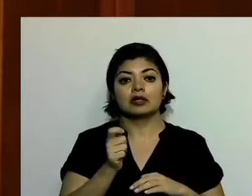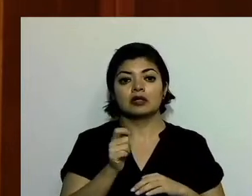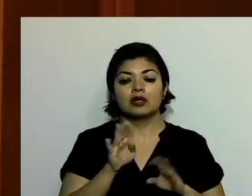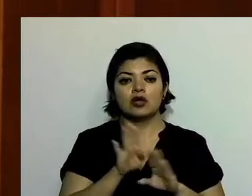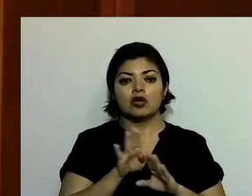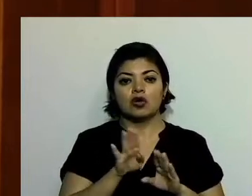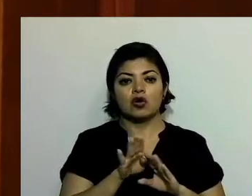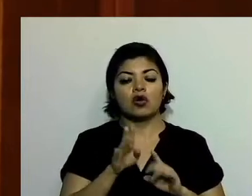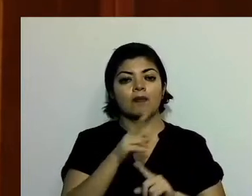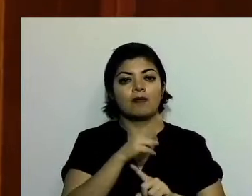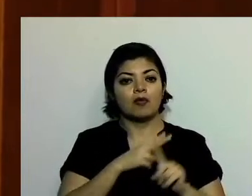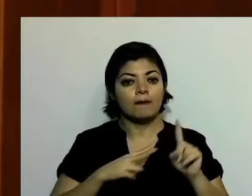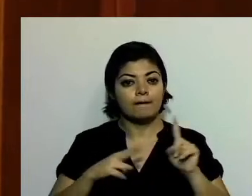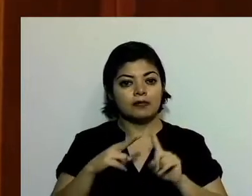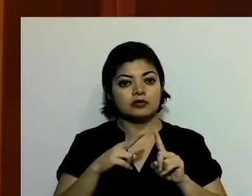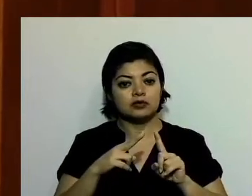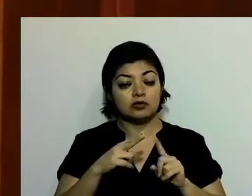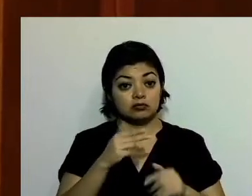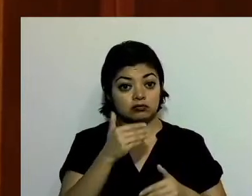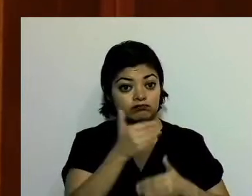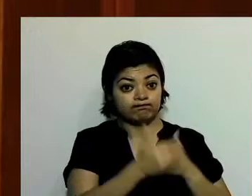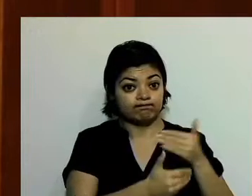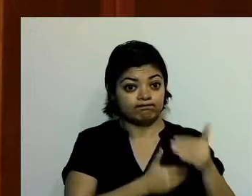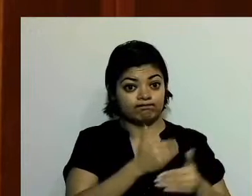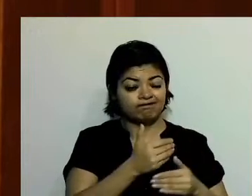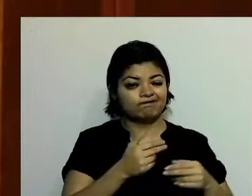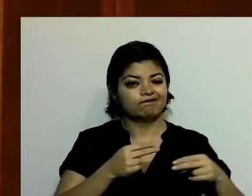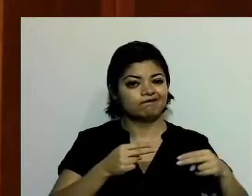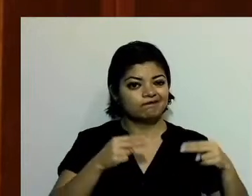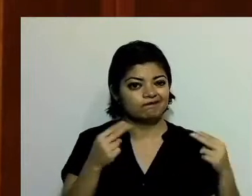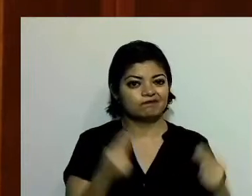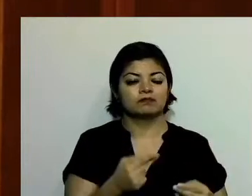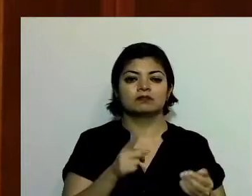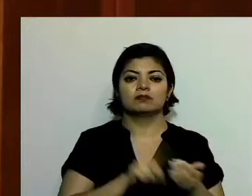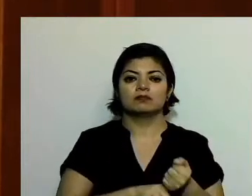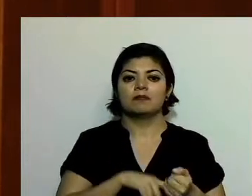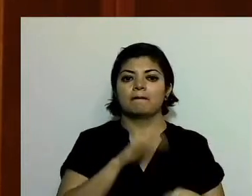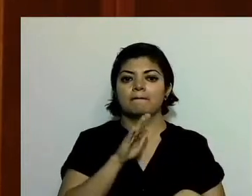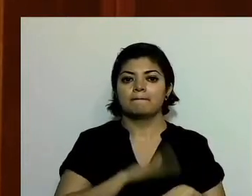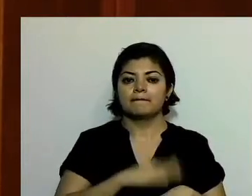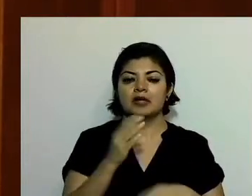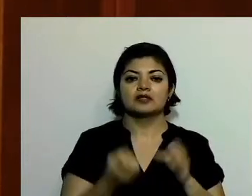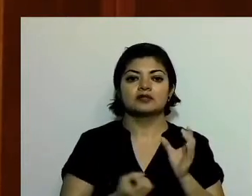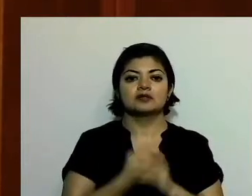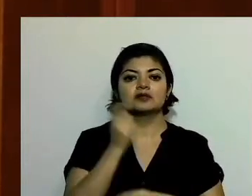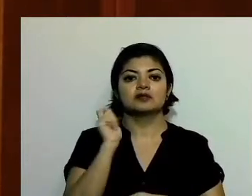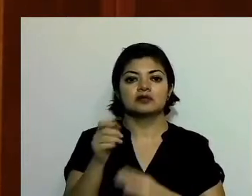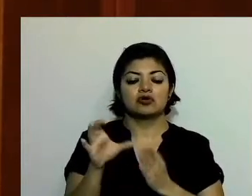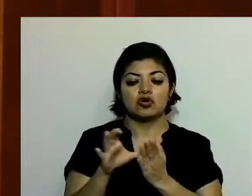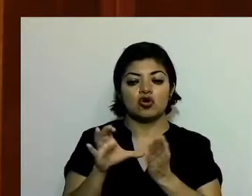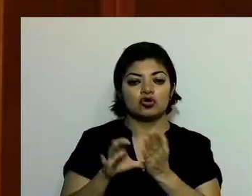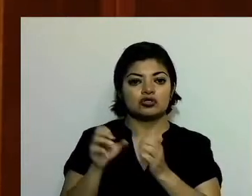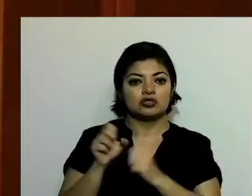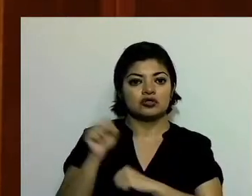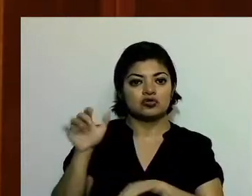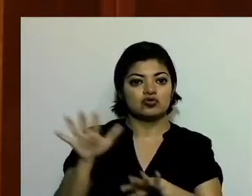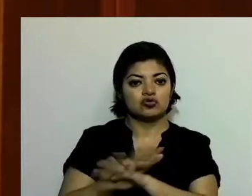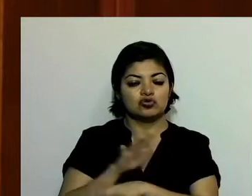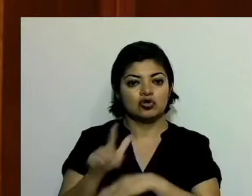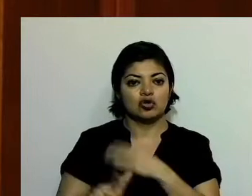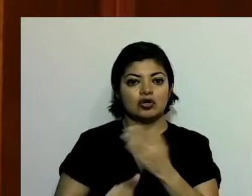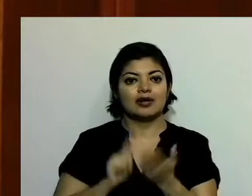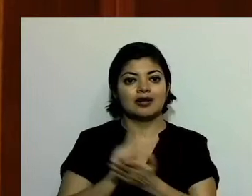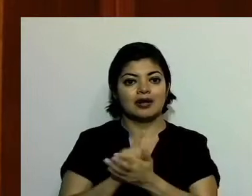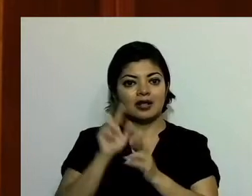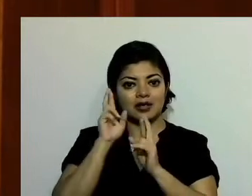que para poder avanzar necesitamos un nuevo marco constitucional, legal y jurídico para precisamente